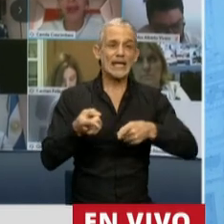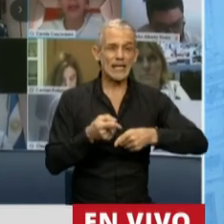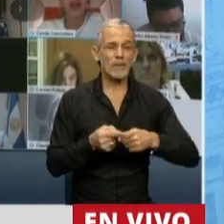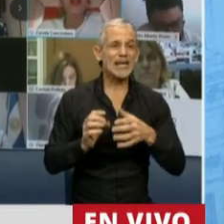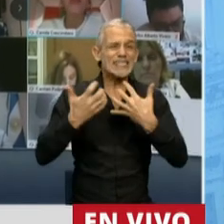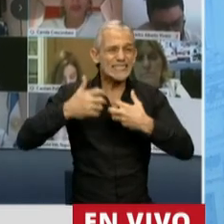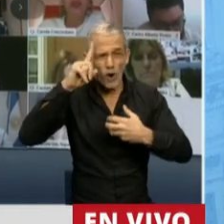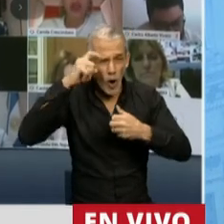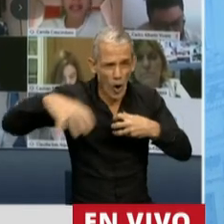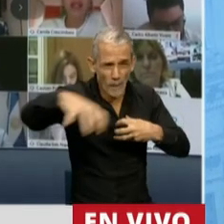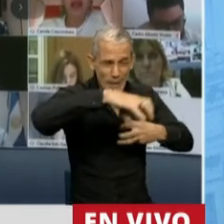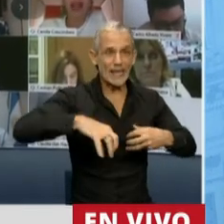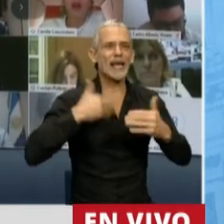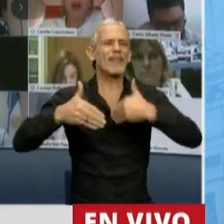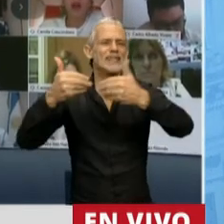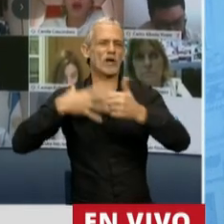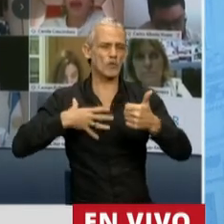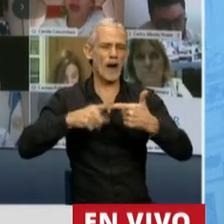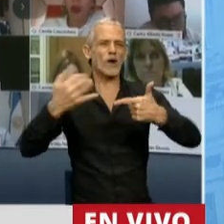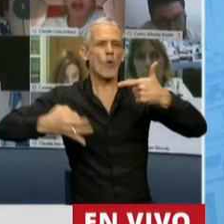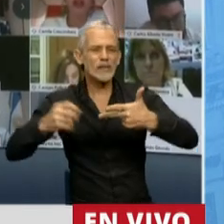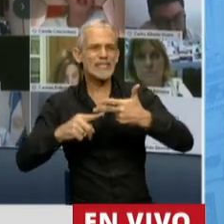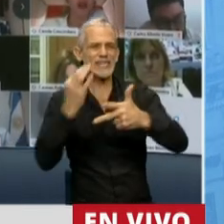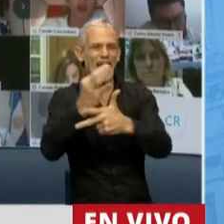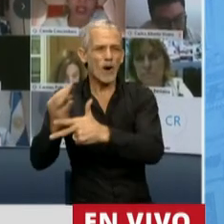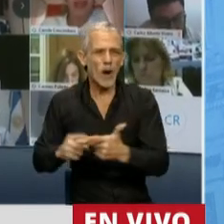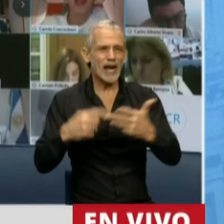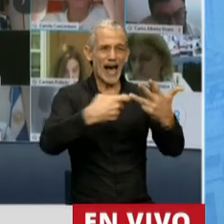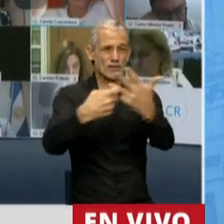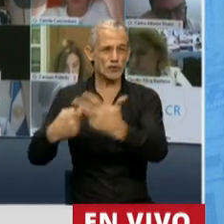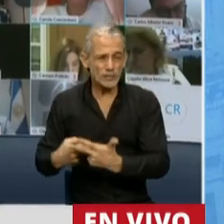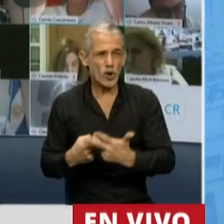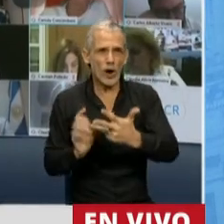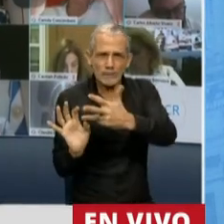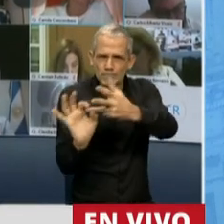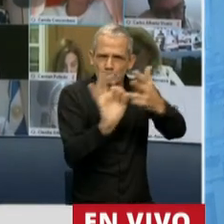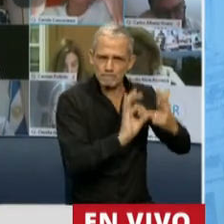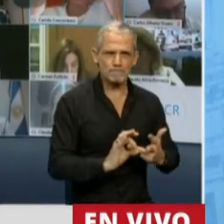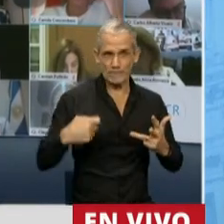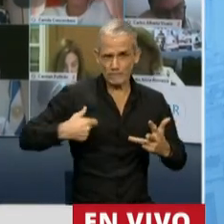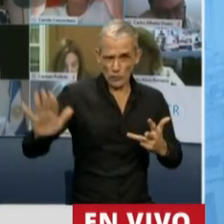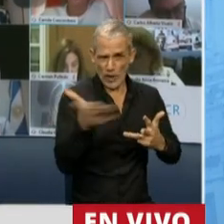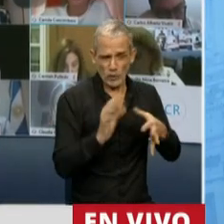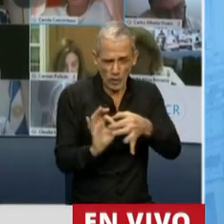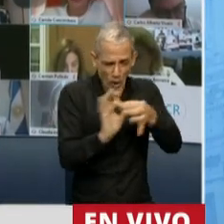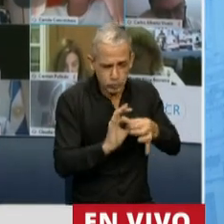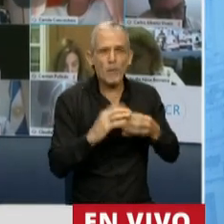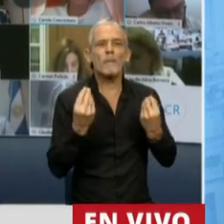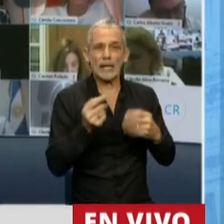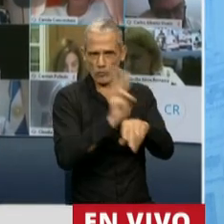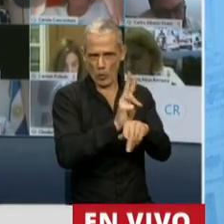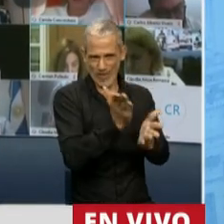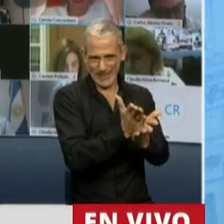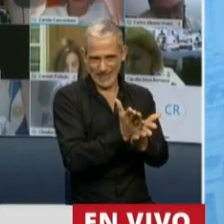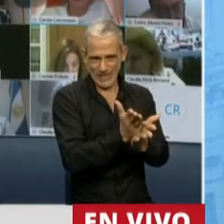el sistema de salud, desarrollo humano, la justicia, las escuelas, organismos de protección, toda la sociedad, justamente para proteger los derechos